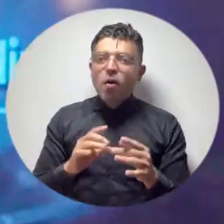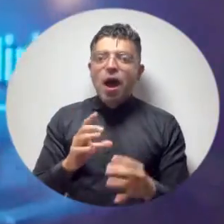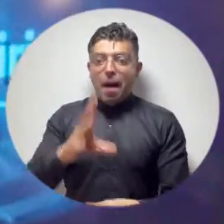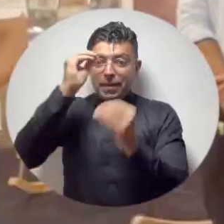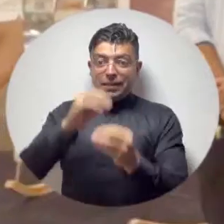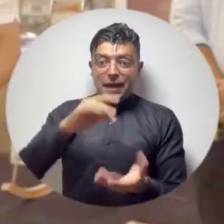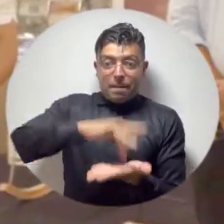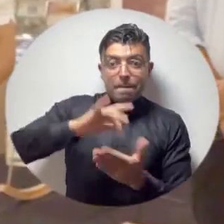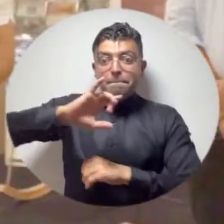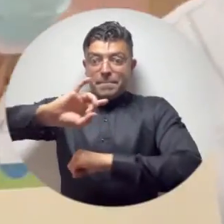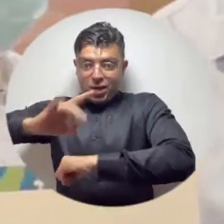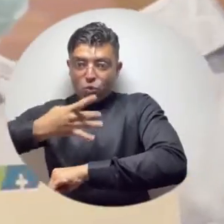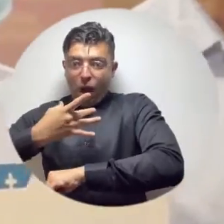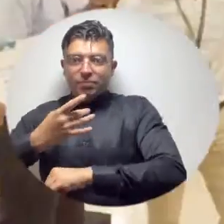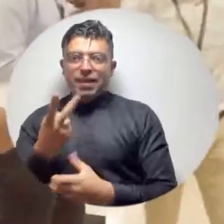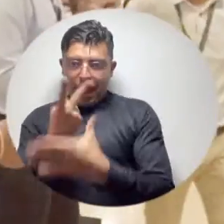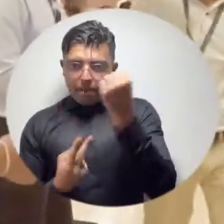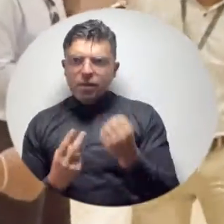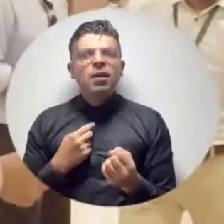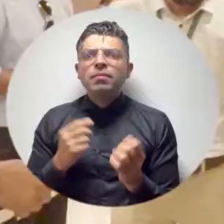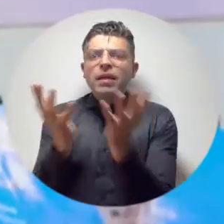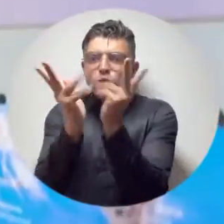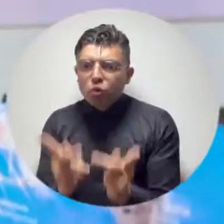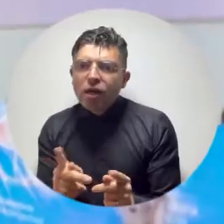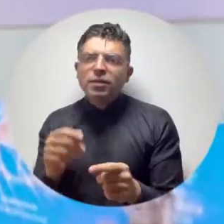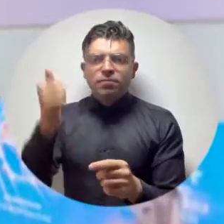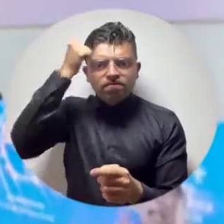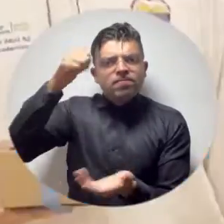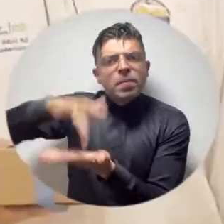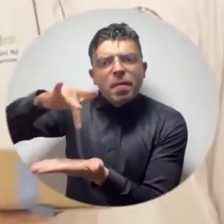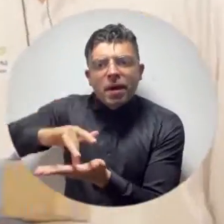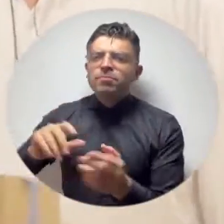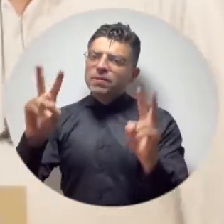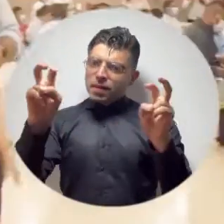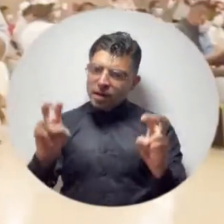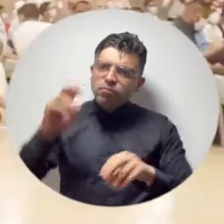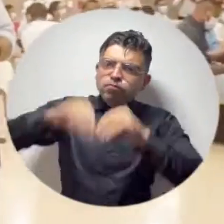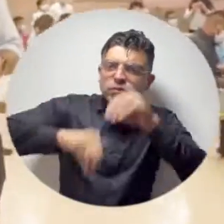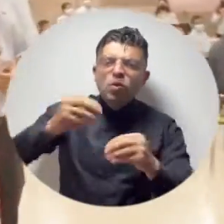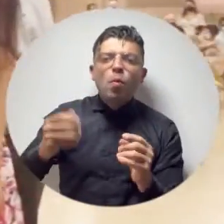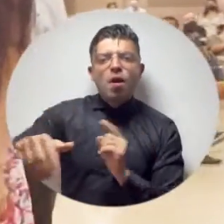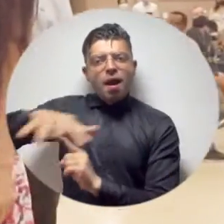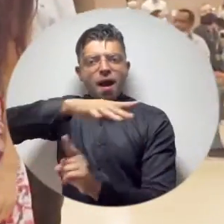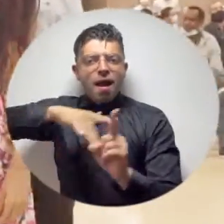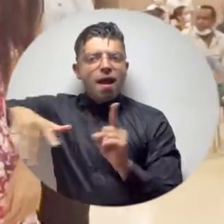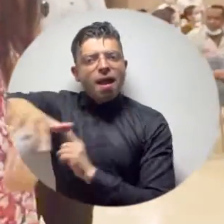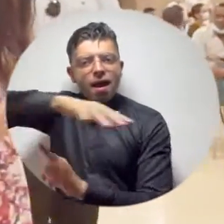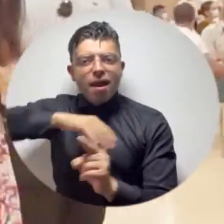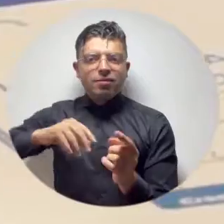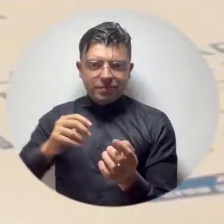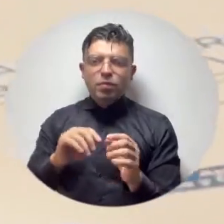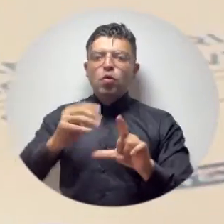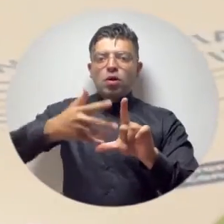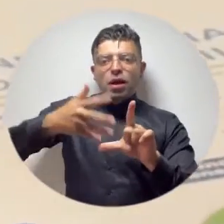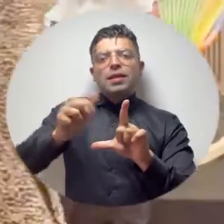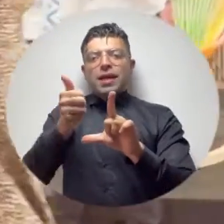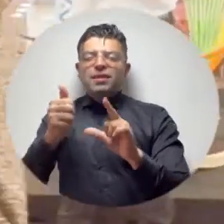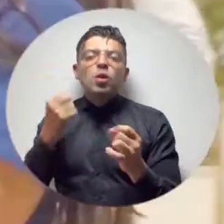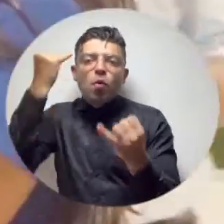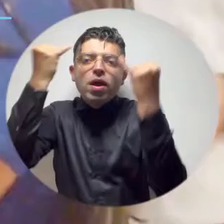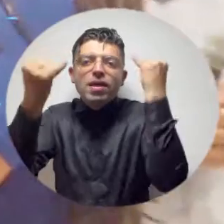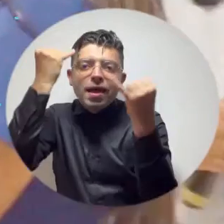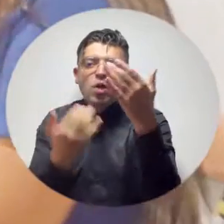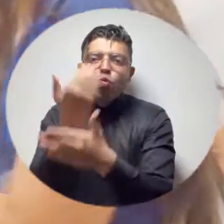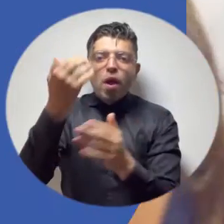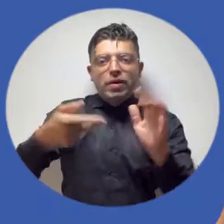participación activa de estudiantes y docentes en la creación de contenido a través del ecosistema virtual Bloque 10 mediante el festival InnovaFest.